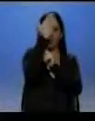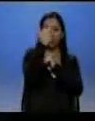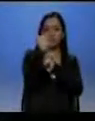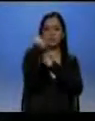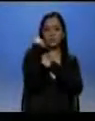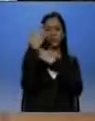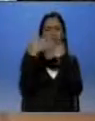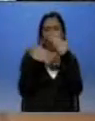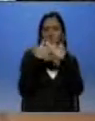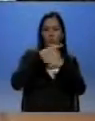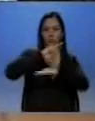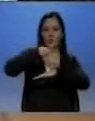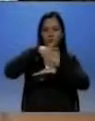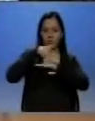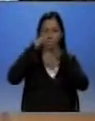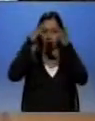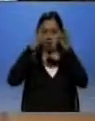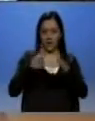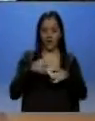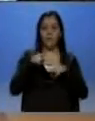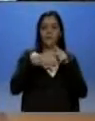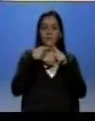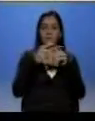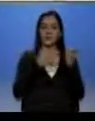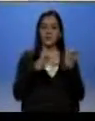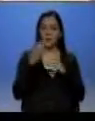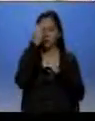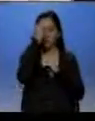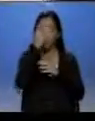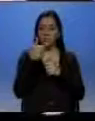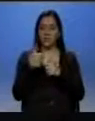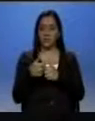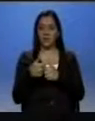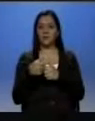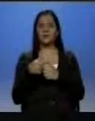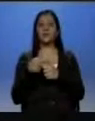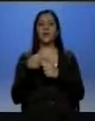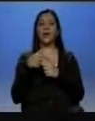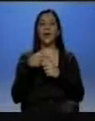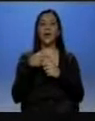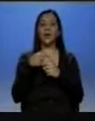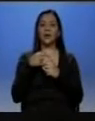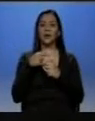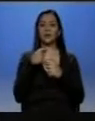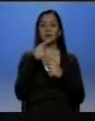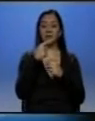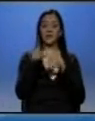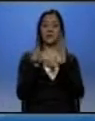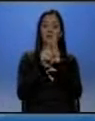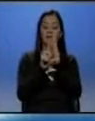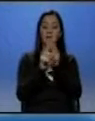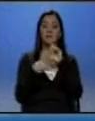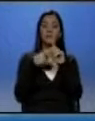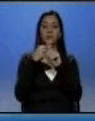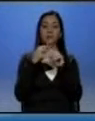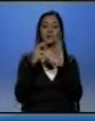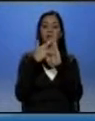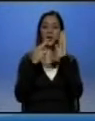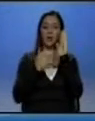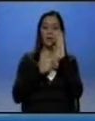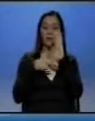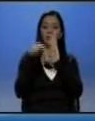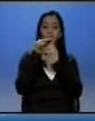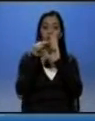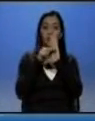ejercicio de la profesión y el tratamiento de la información. En donde les estamos diciendo a través de la ley y de su reglamento y de la normativa